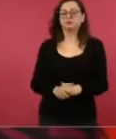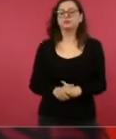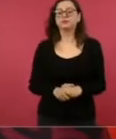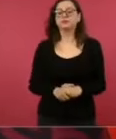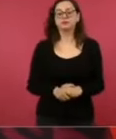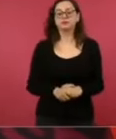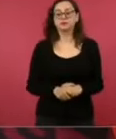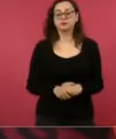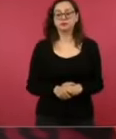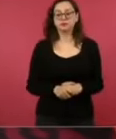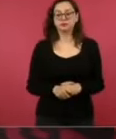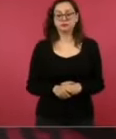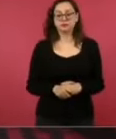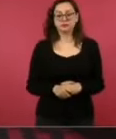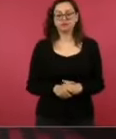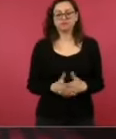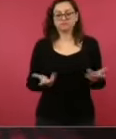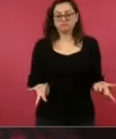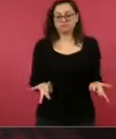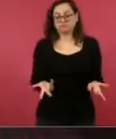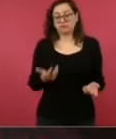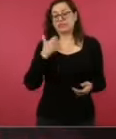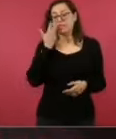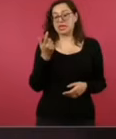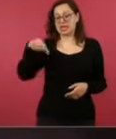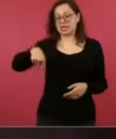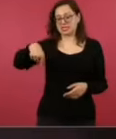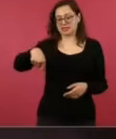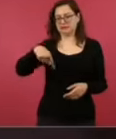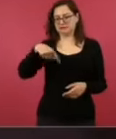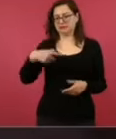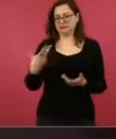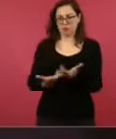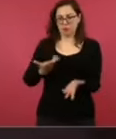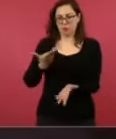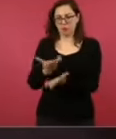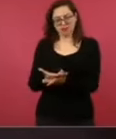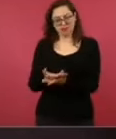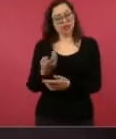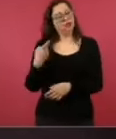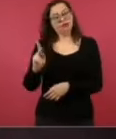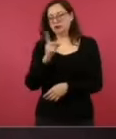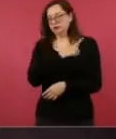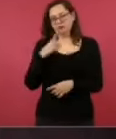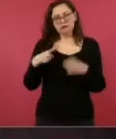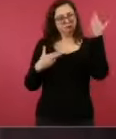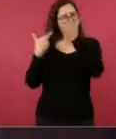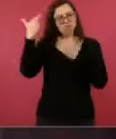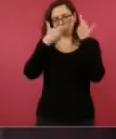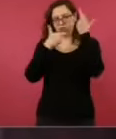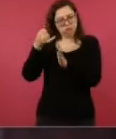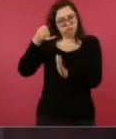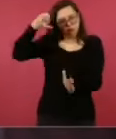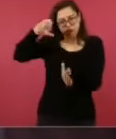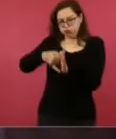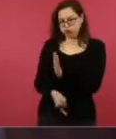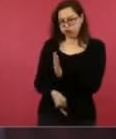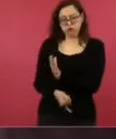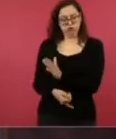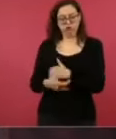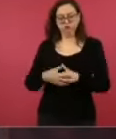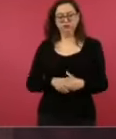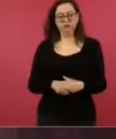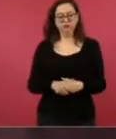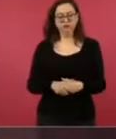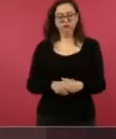Bueno, aquí se ha hecho esa propuesta. Lo tienen que analizar, se tiene que analizar. Ahora,